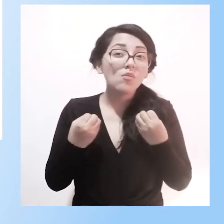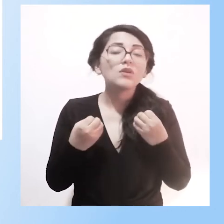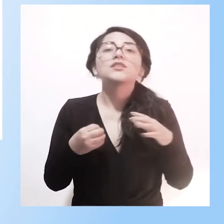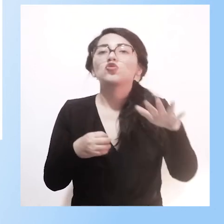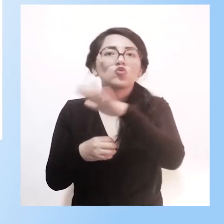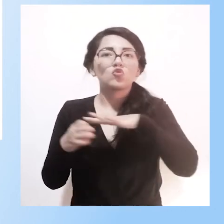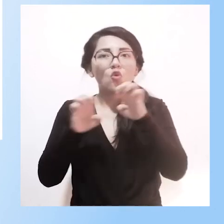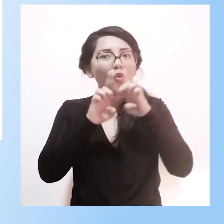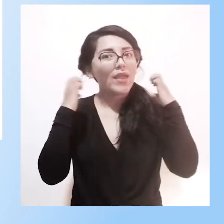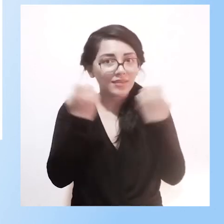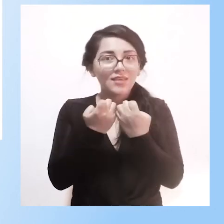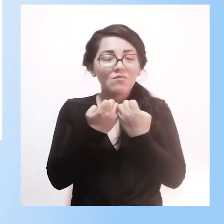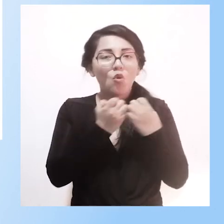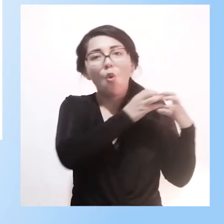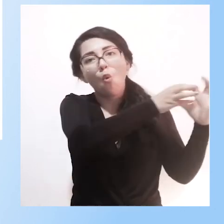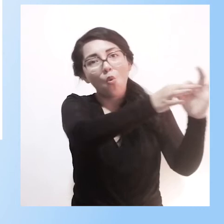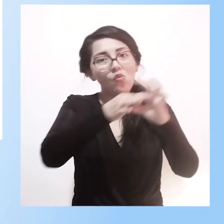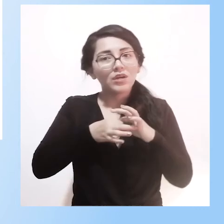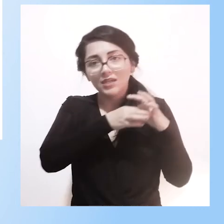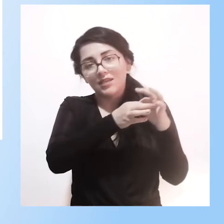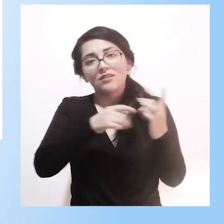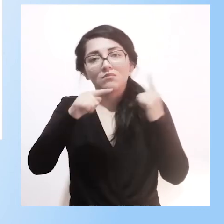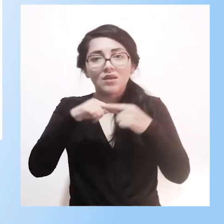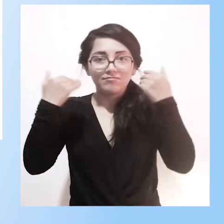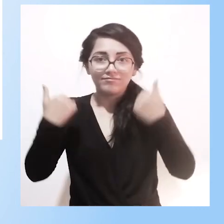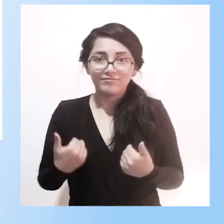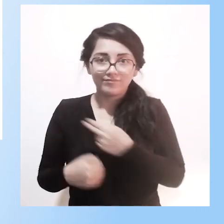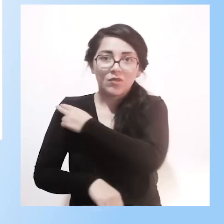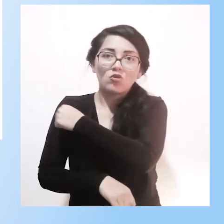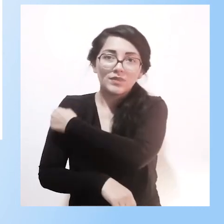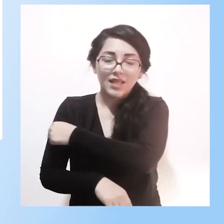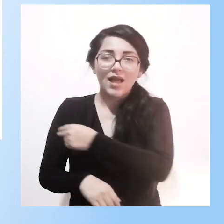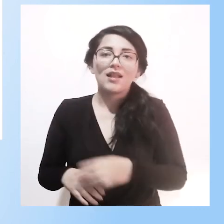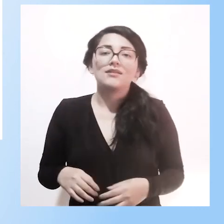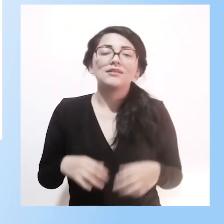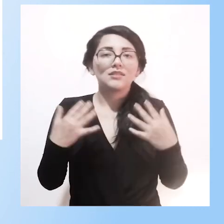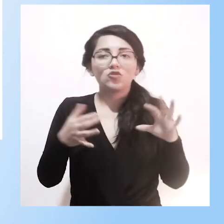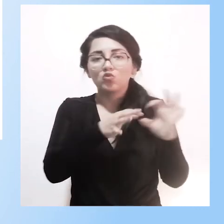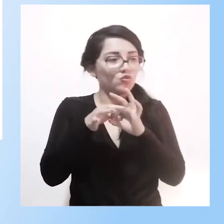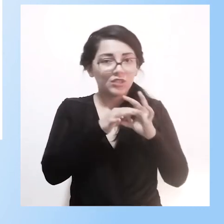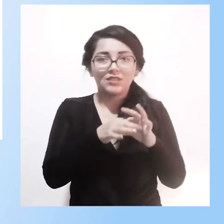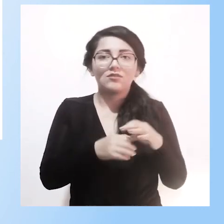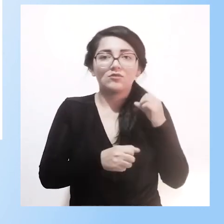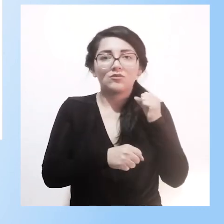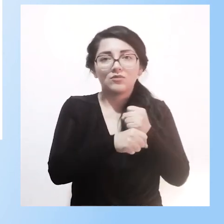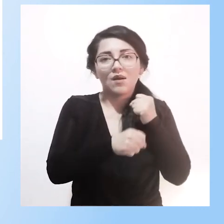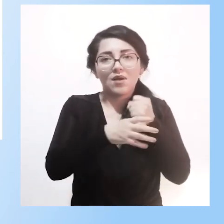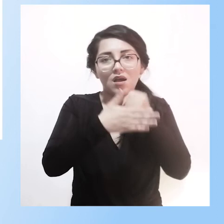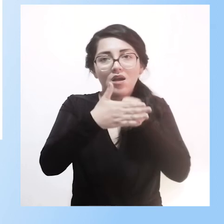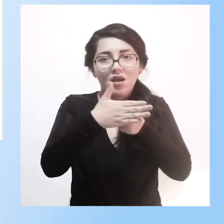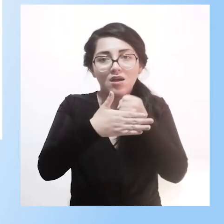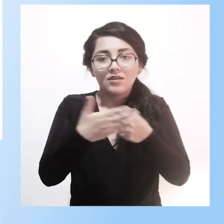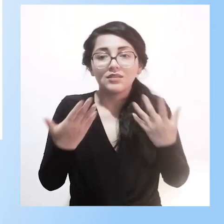de la escuela junto con nosotros del hospital se puede caminar. entonces, entonces, la